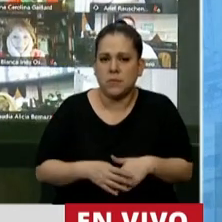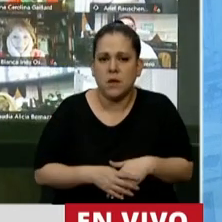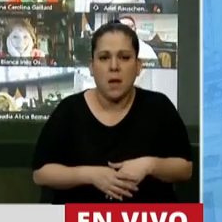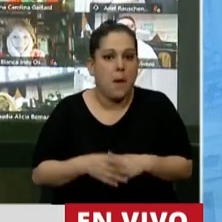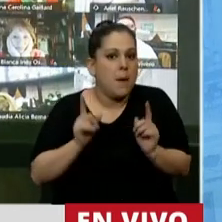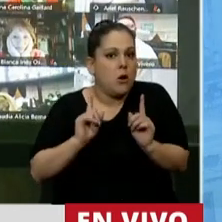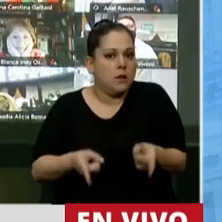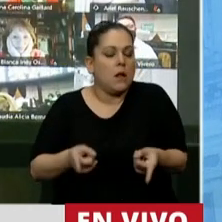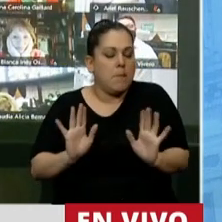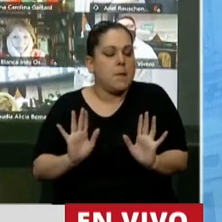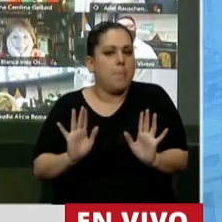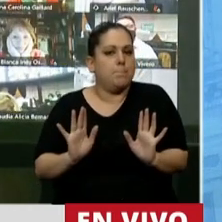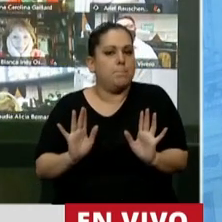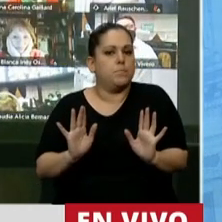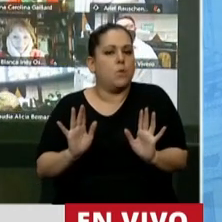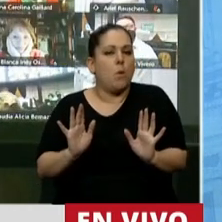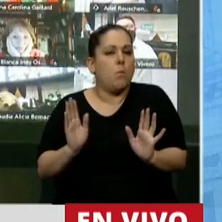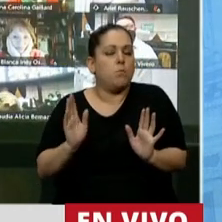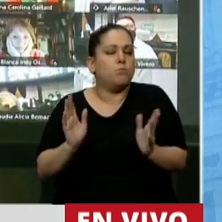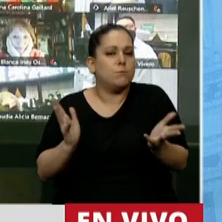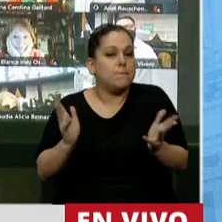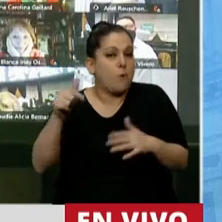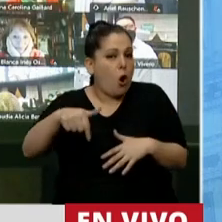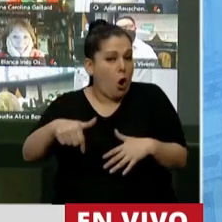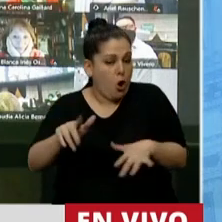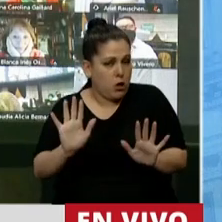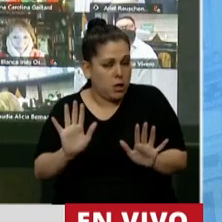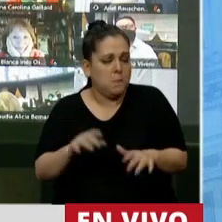Pero al mismo tiempo, miremos un poquito más allá. Hoy, Presidente,